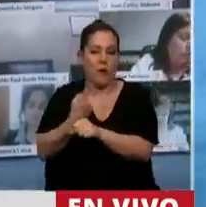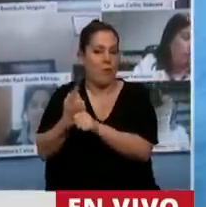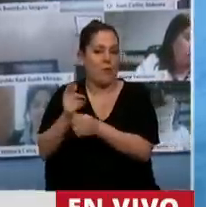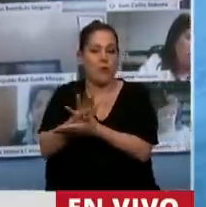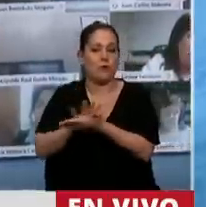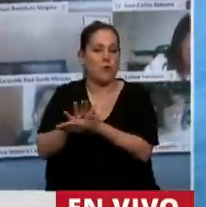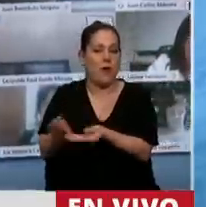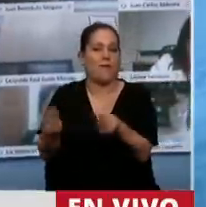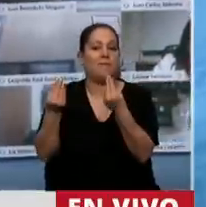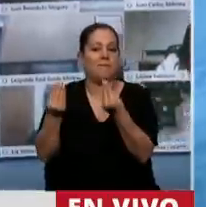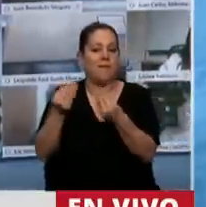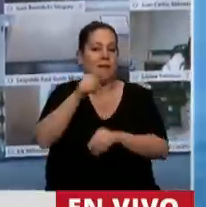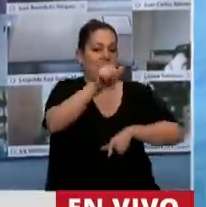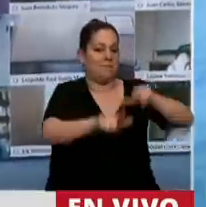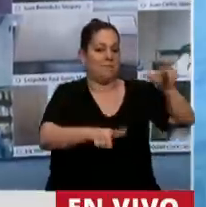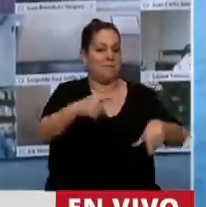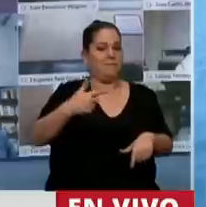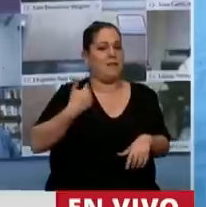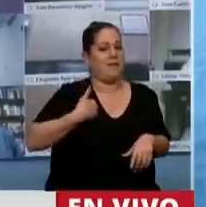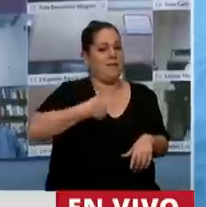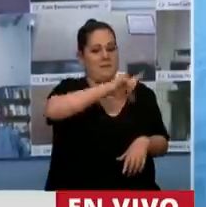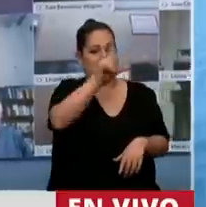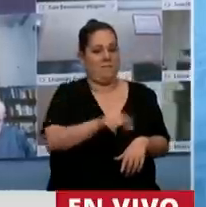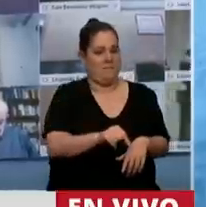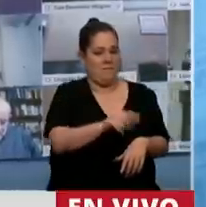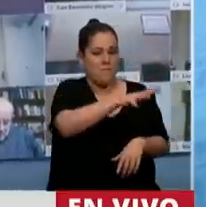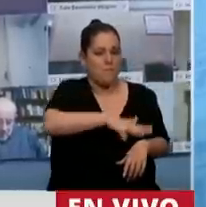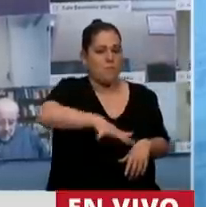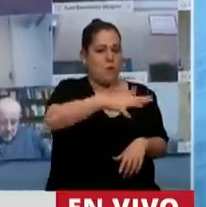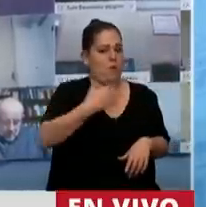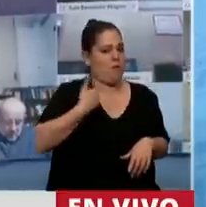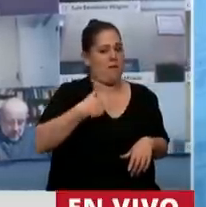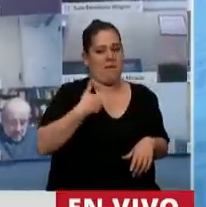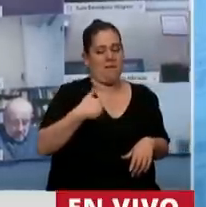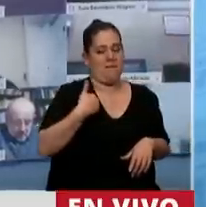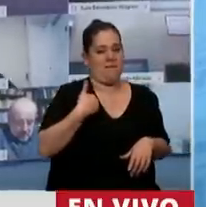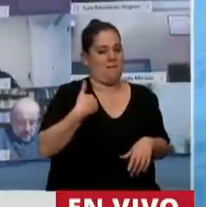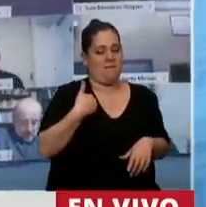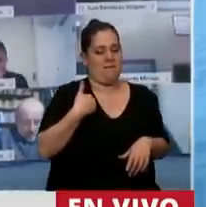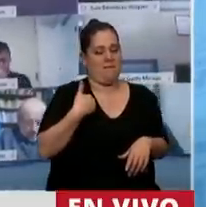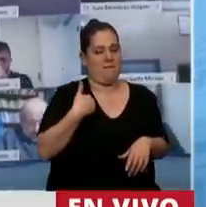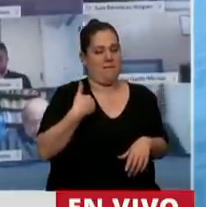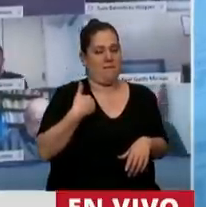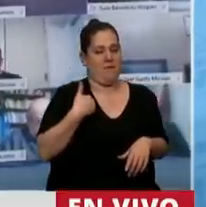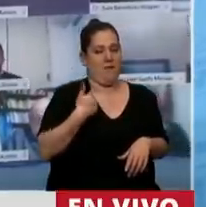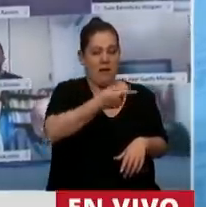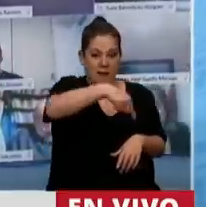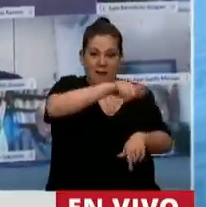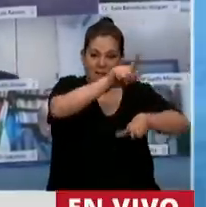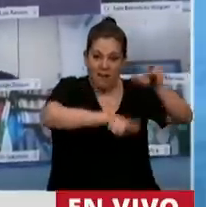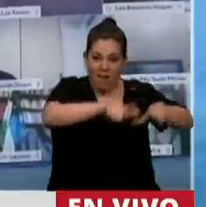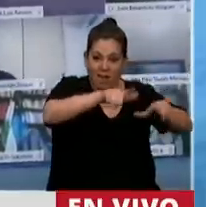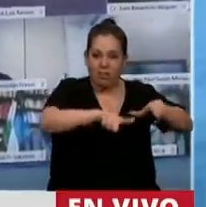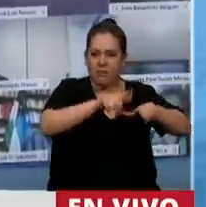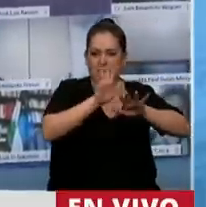voluntad de un pueblo que persistentemente, que mansamente, salió a la